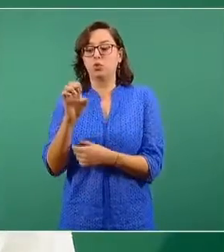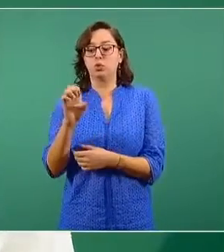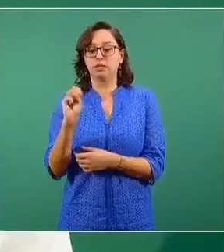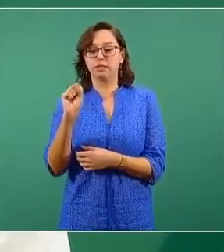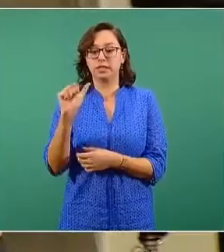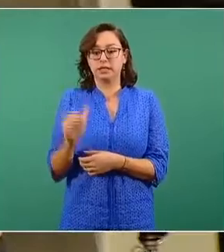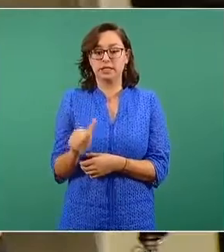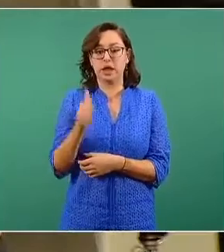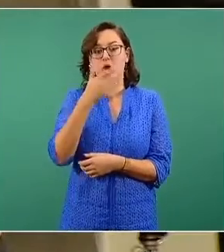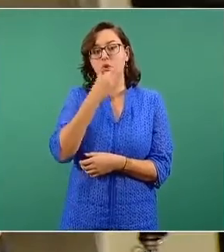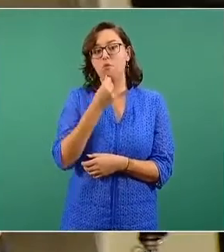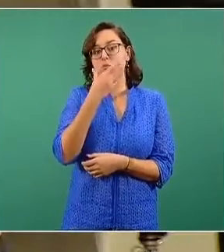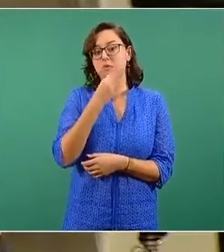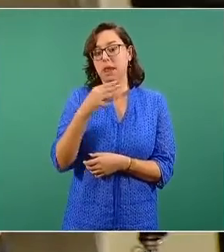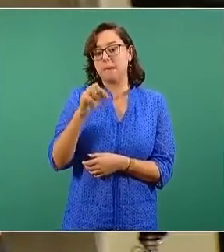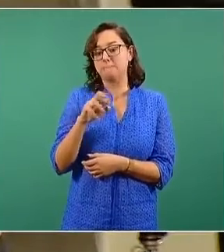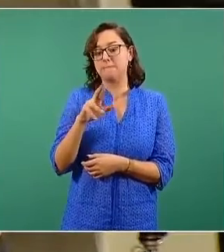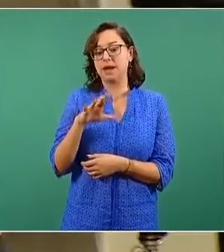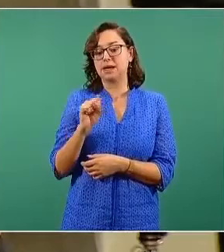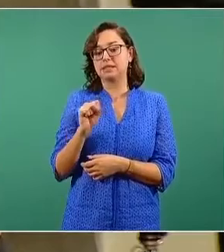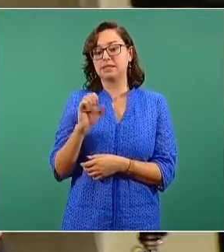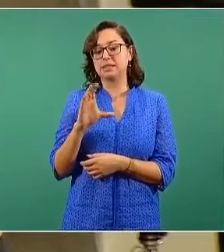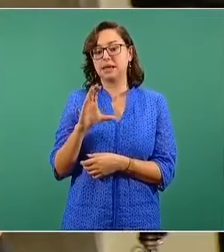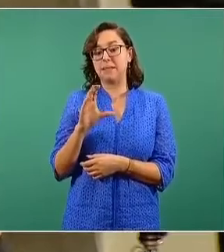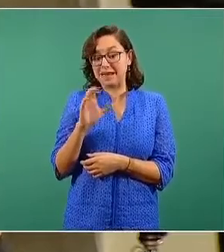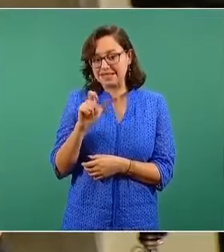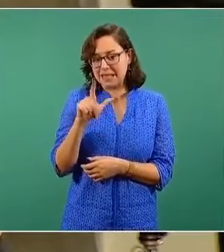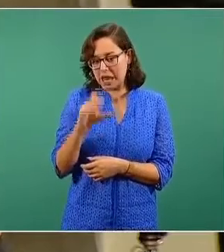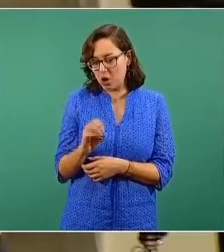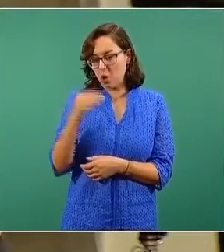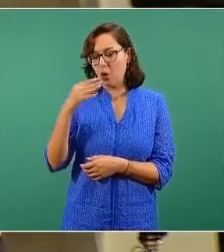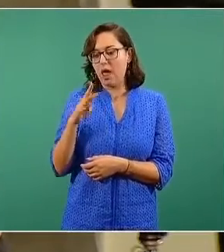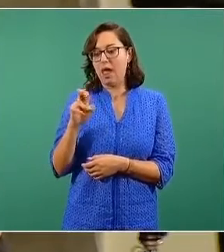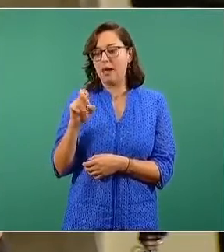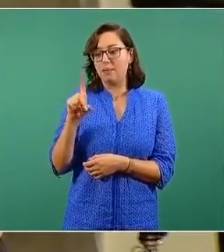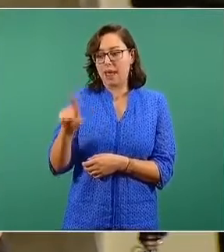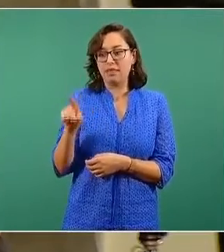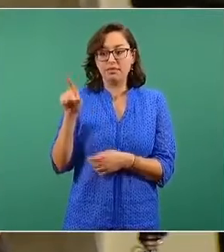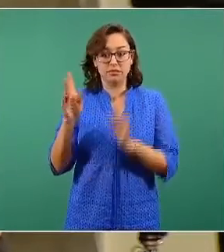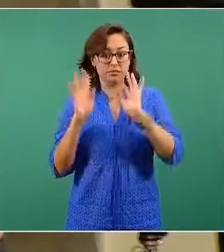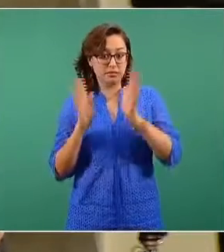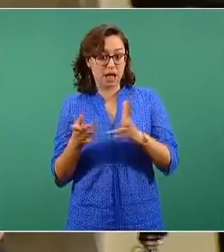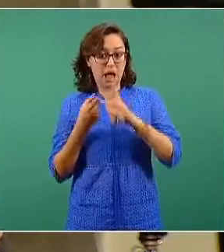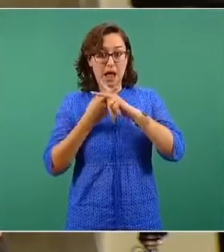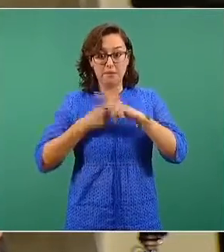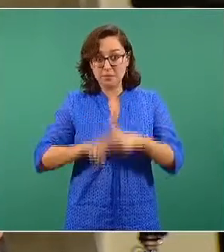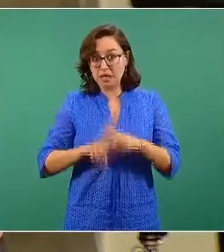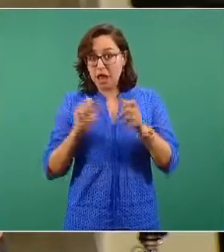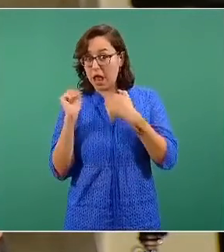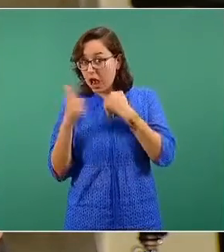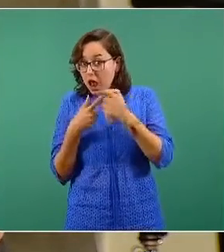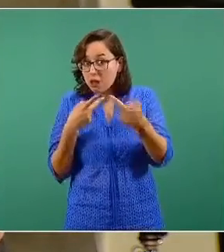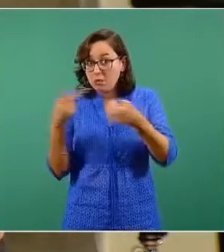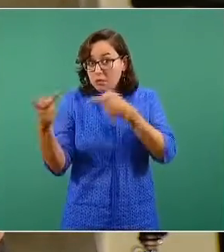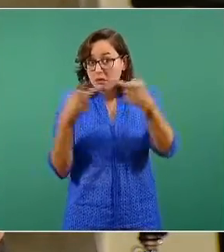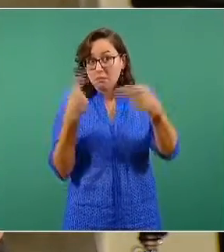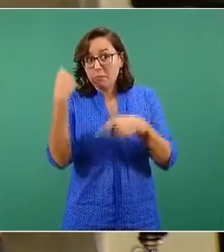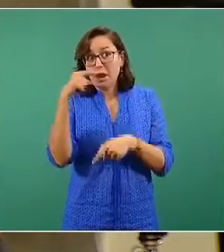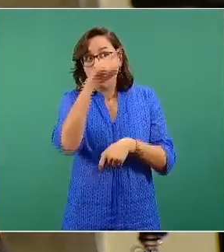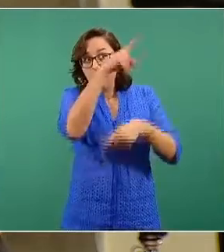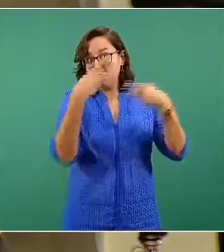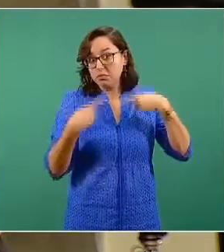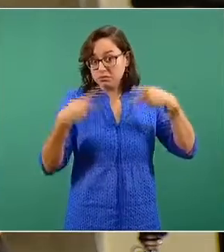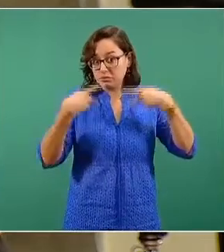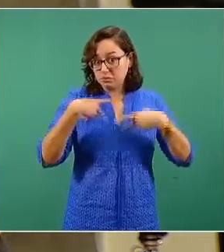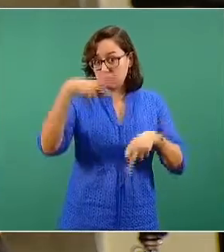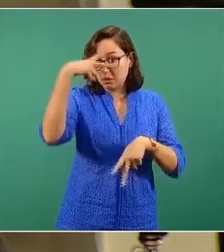Casabón, ya tienen un plan para que se pueda vacunar a los migrantes. Se lo digo porque durante